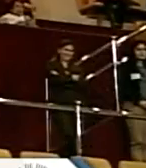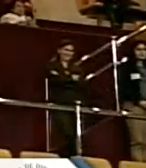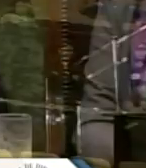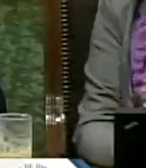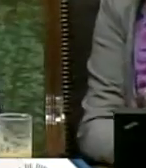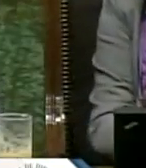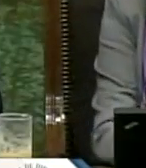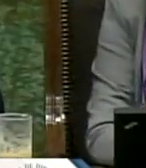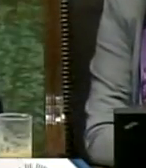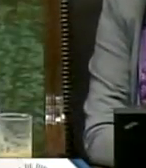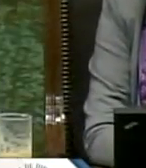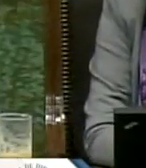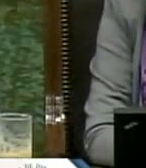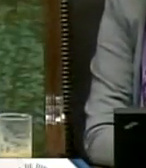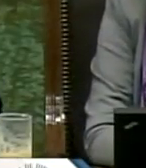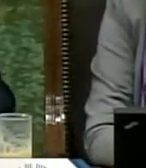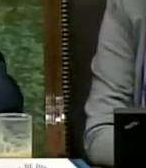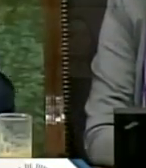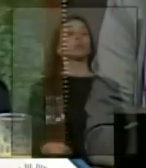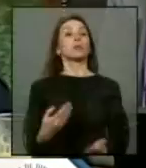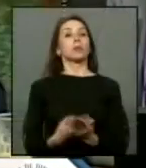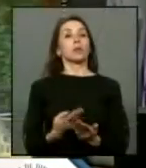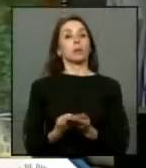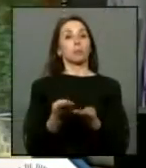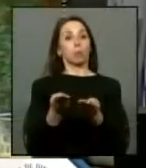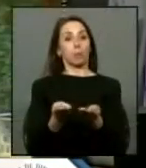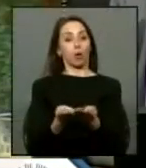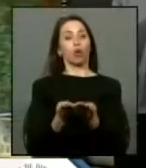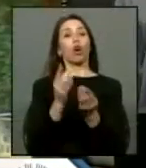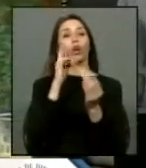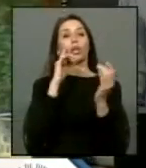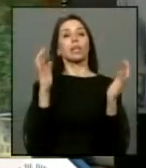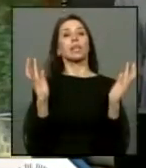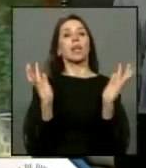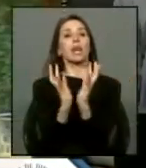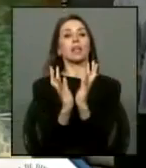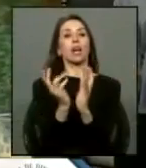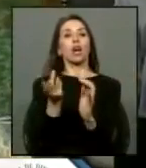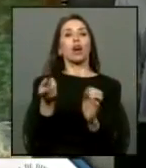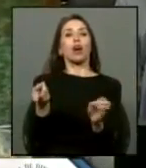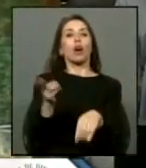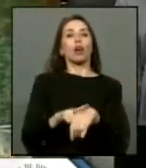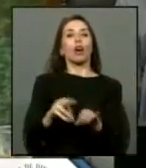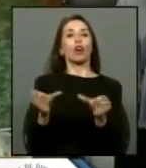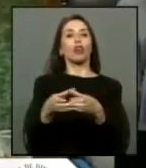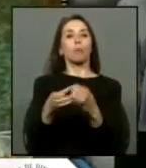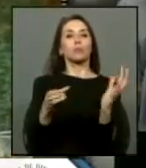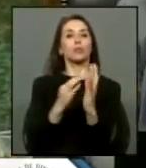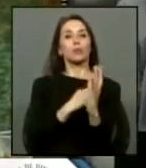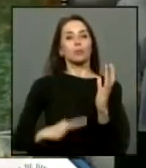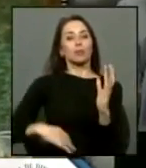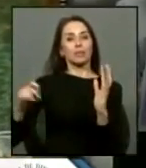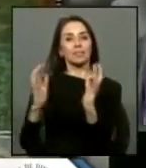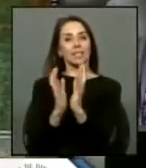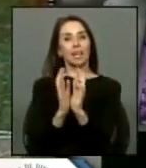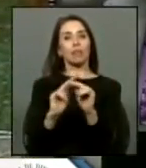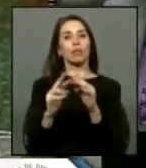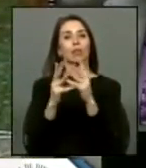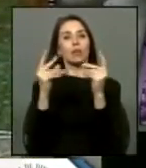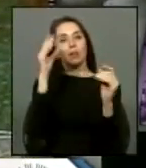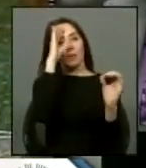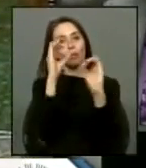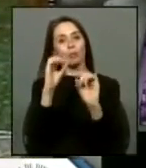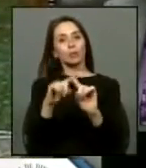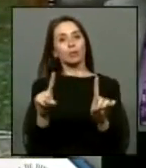quiero proponer integrar la comisión mixta encargada de resolver las discrepancias